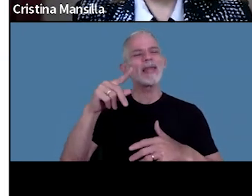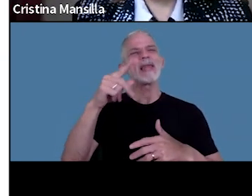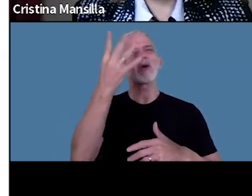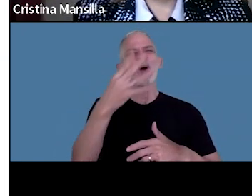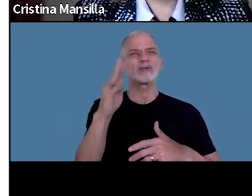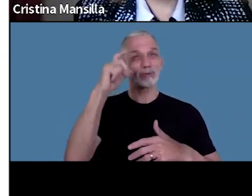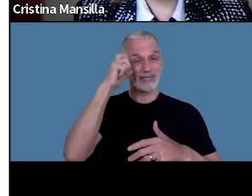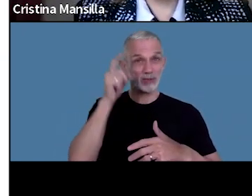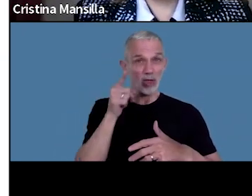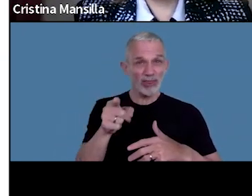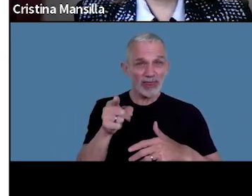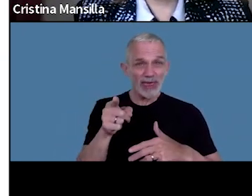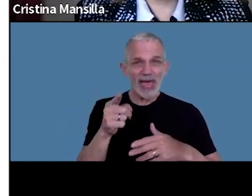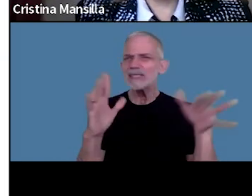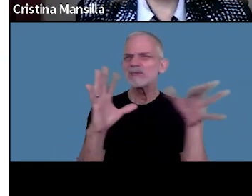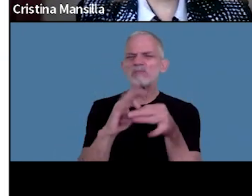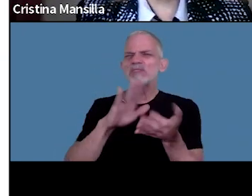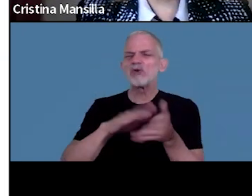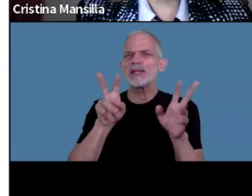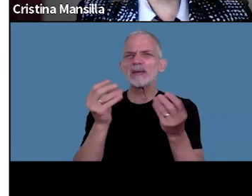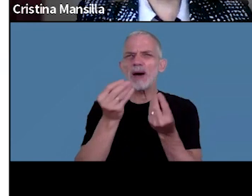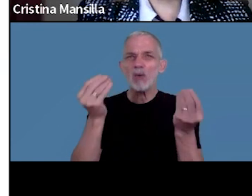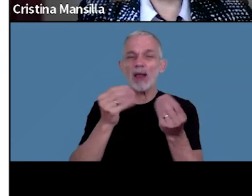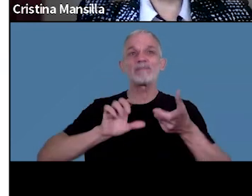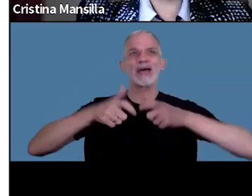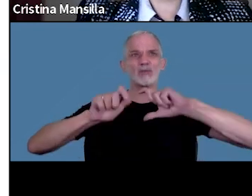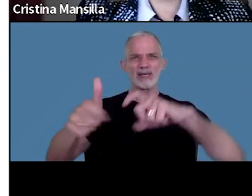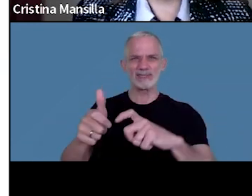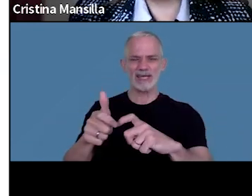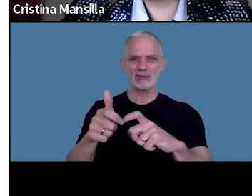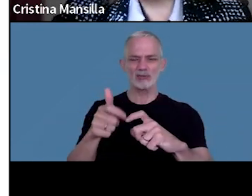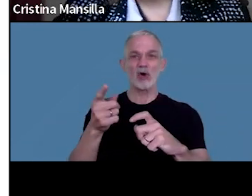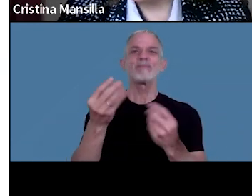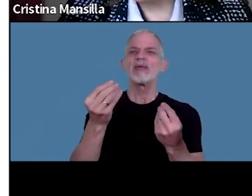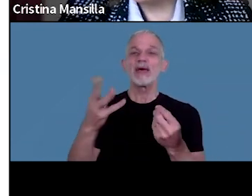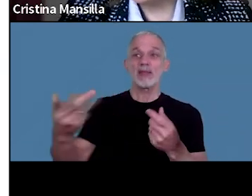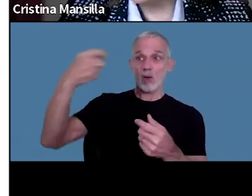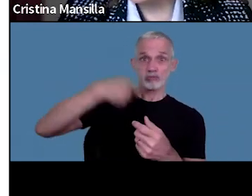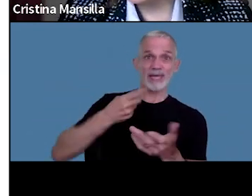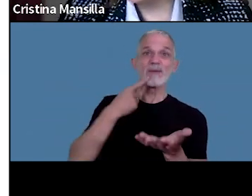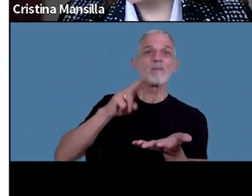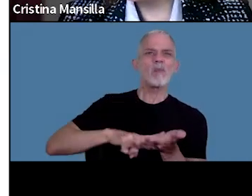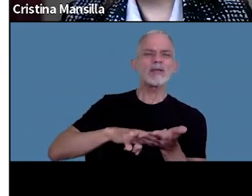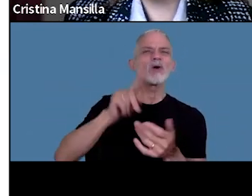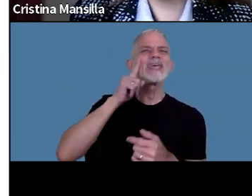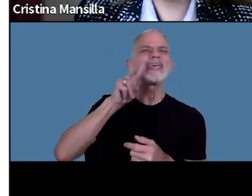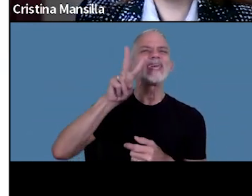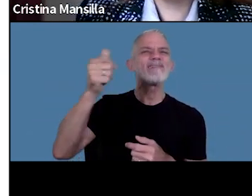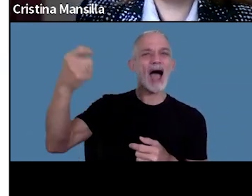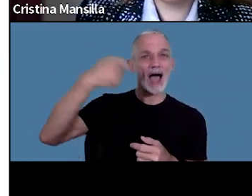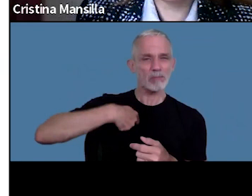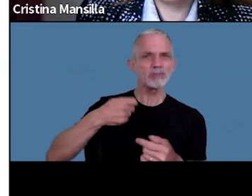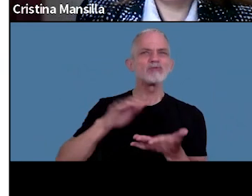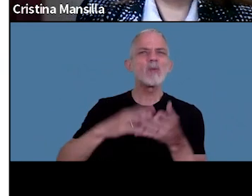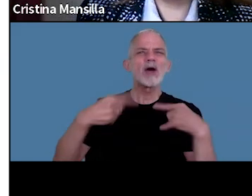se vincula con una actualización al reintegro de impuesto al valor agregado sobre